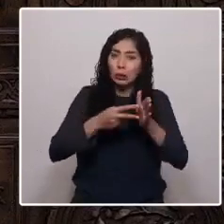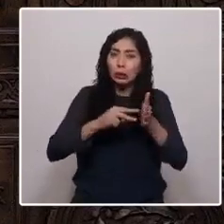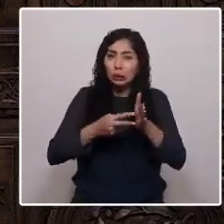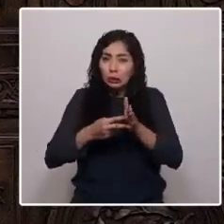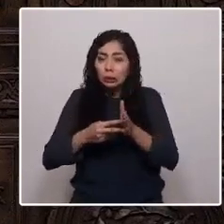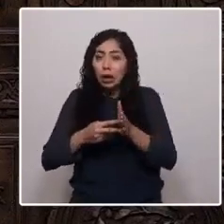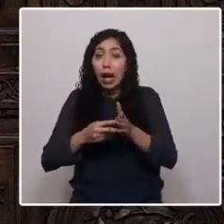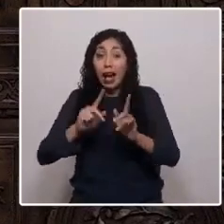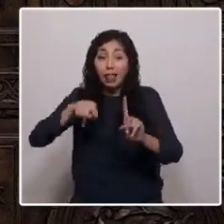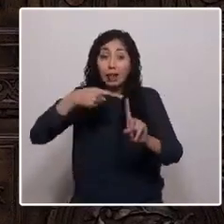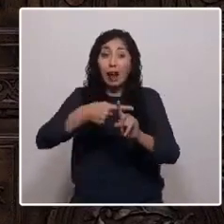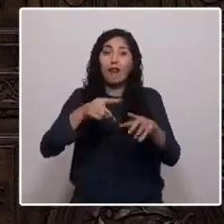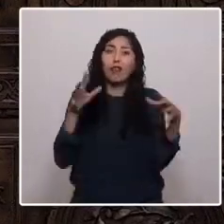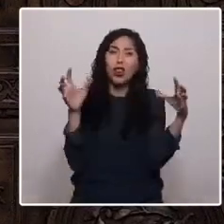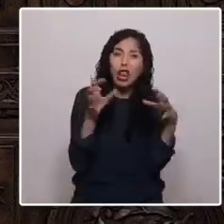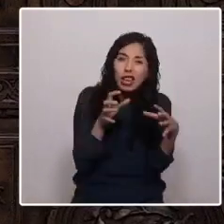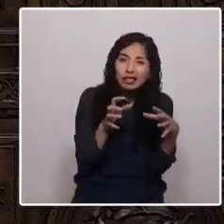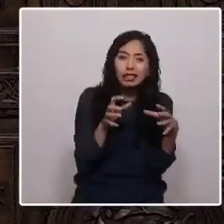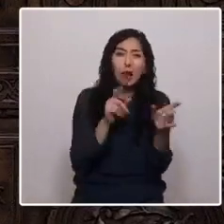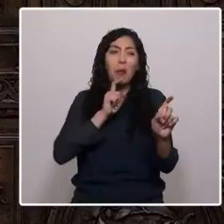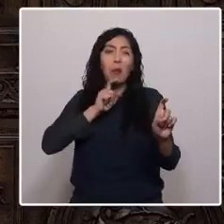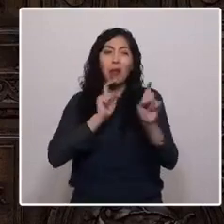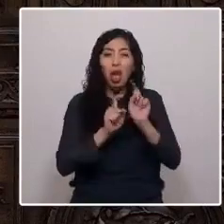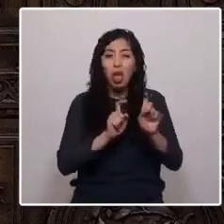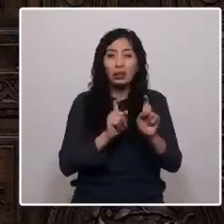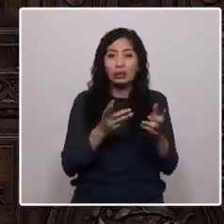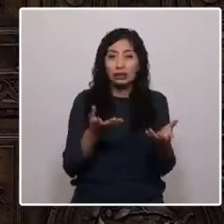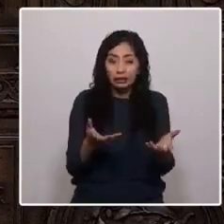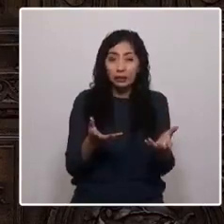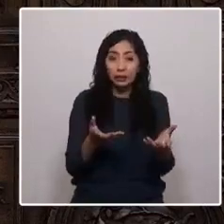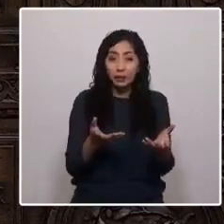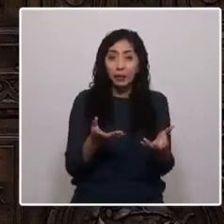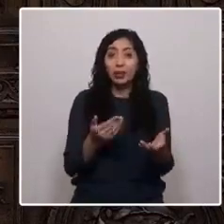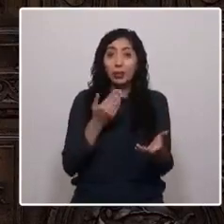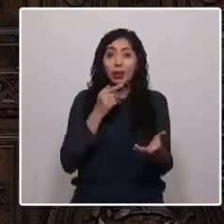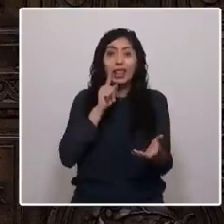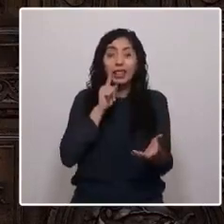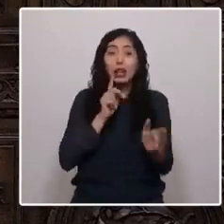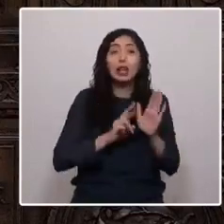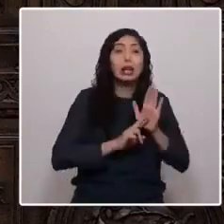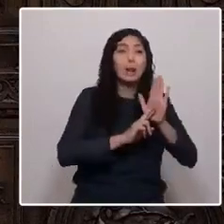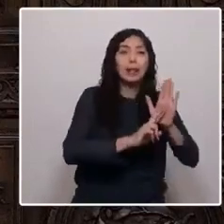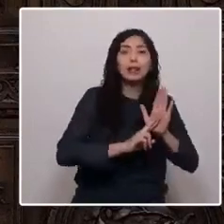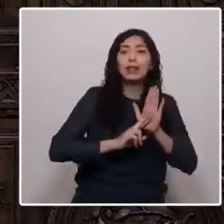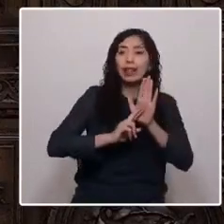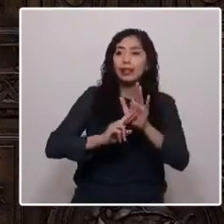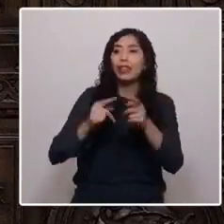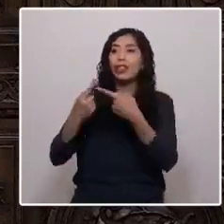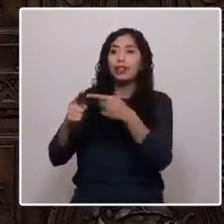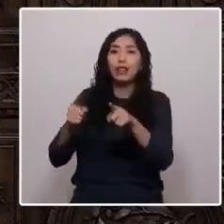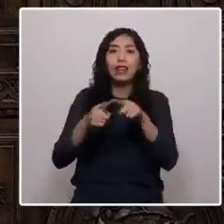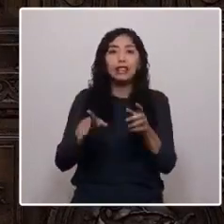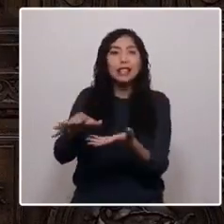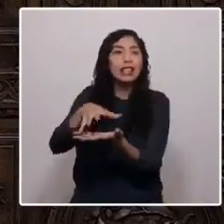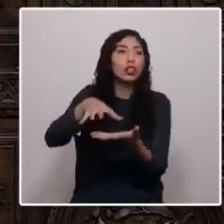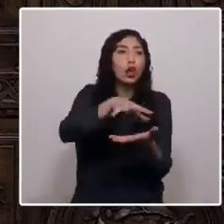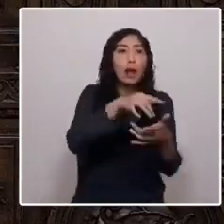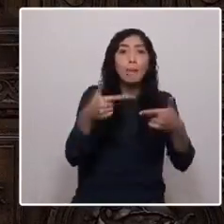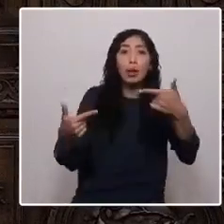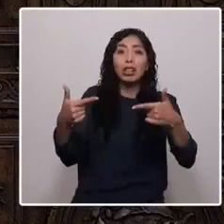violencia y descalificaciones entre representantes de los distintos sectores políticos y que ojalá